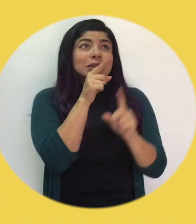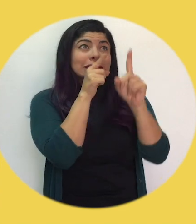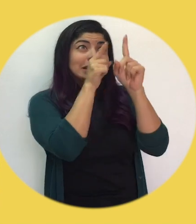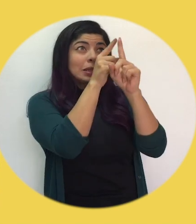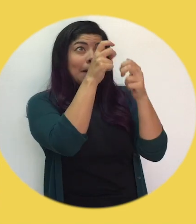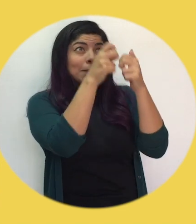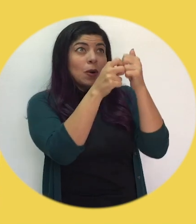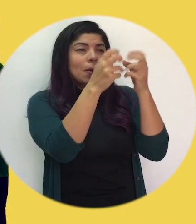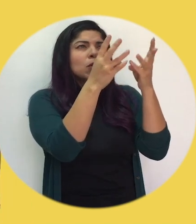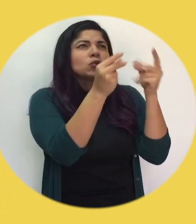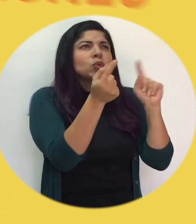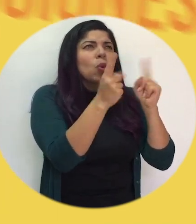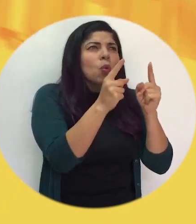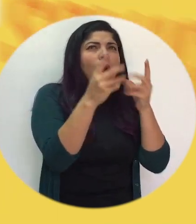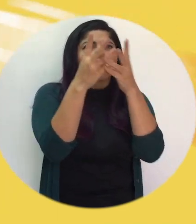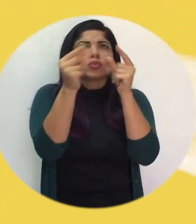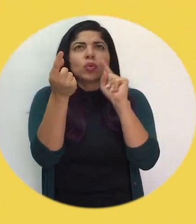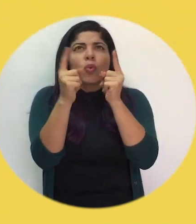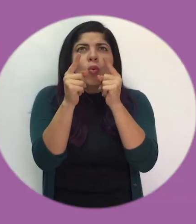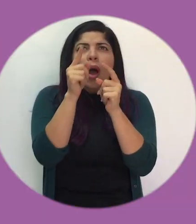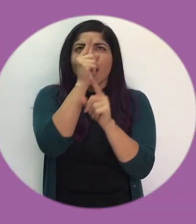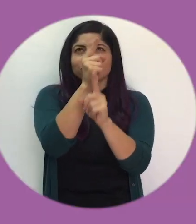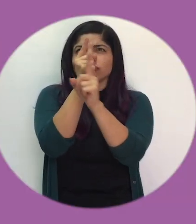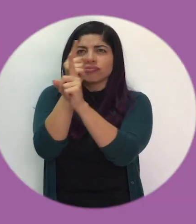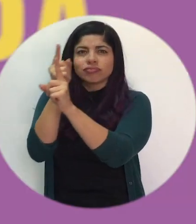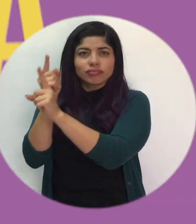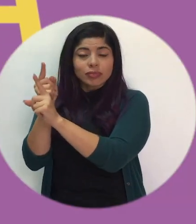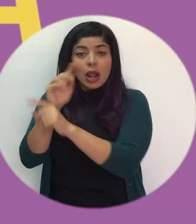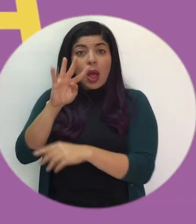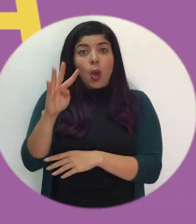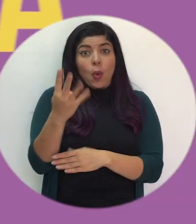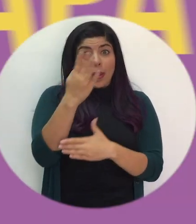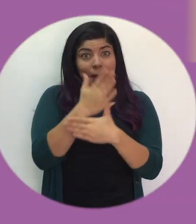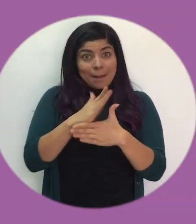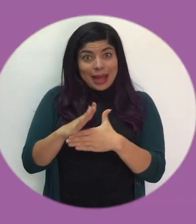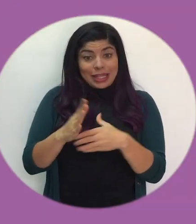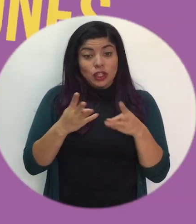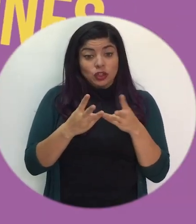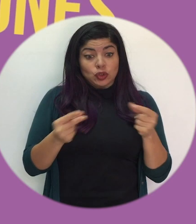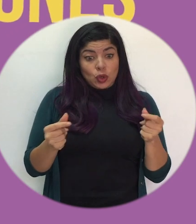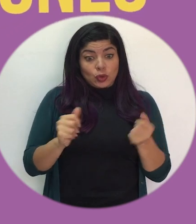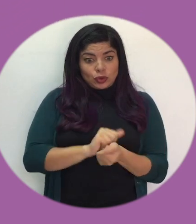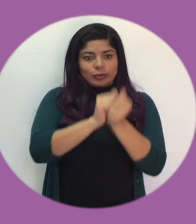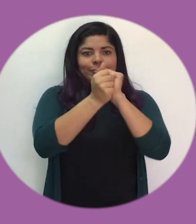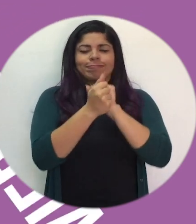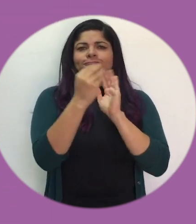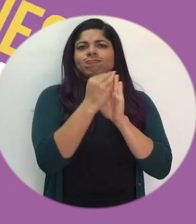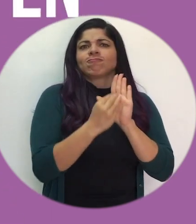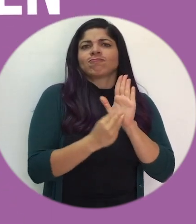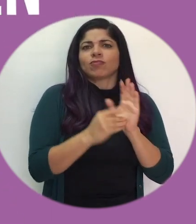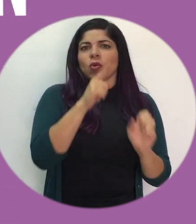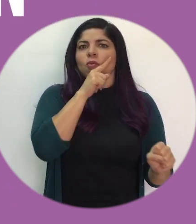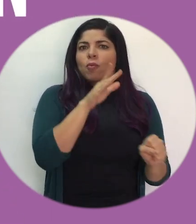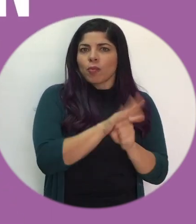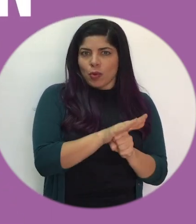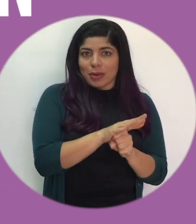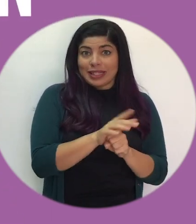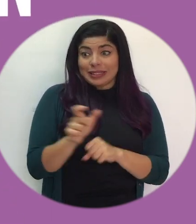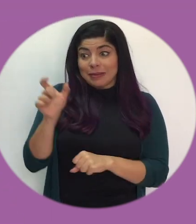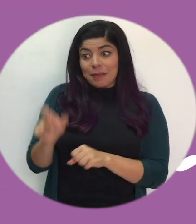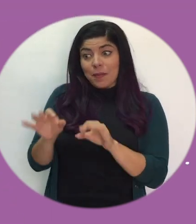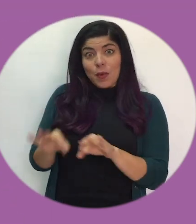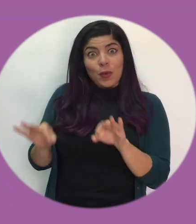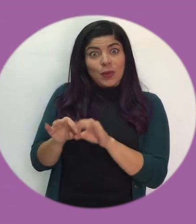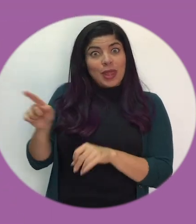solución más adecuada para cada problema. Finalmente, en la cuarta etapa, las soluciones se convertirán en compromisos y